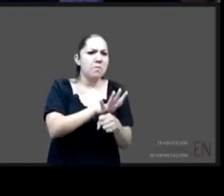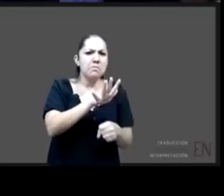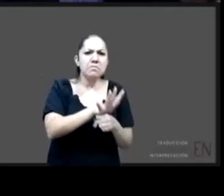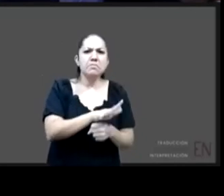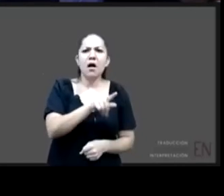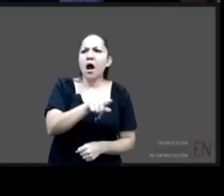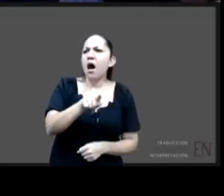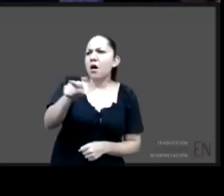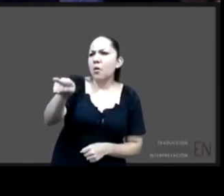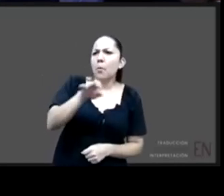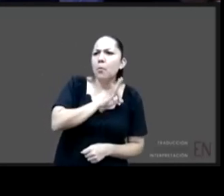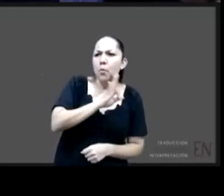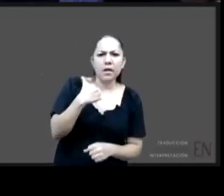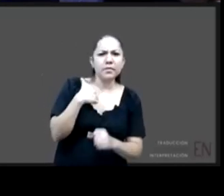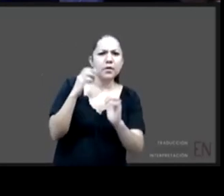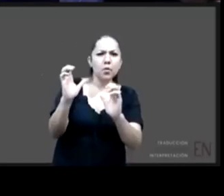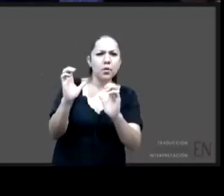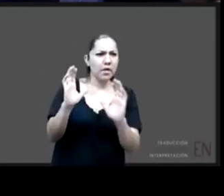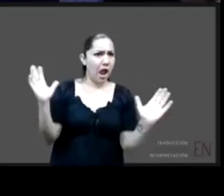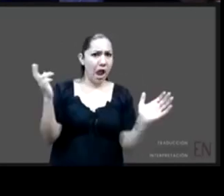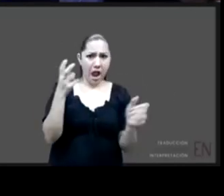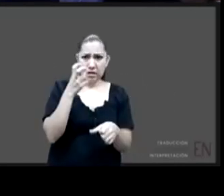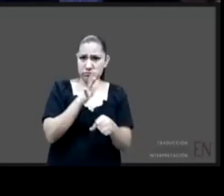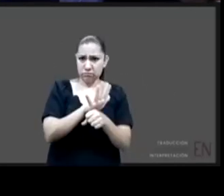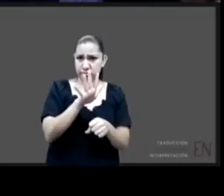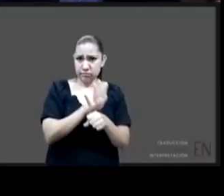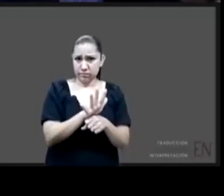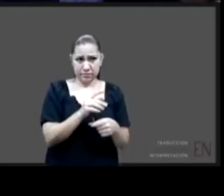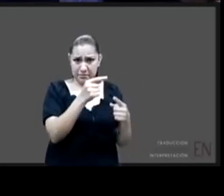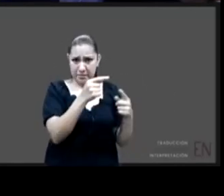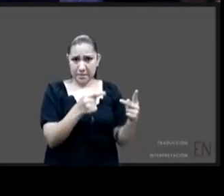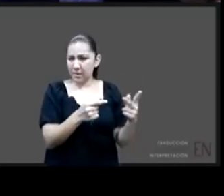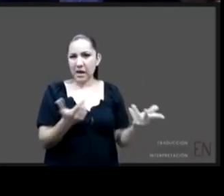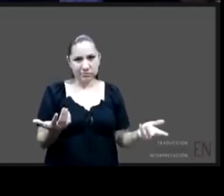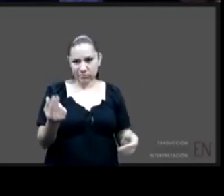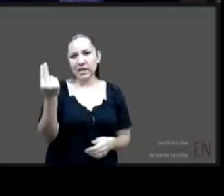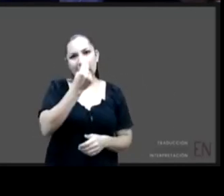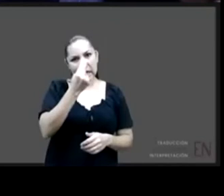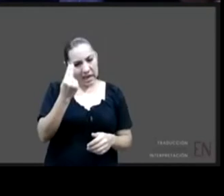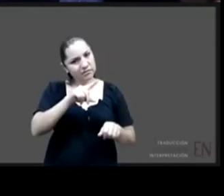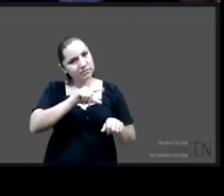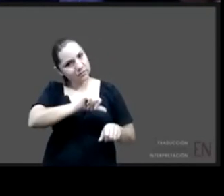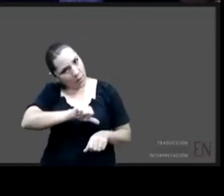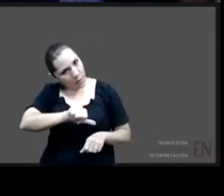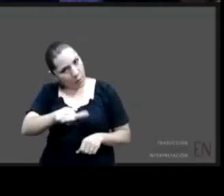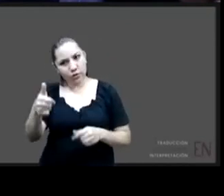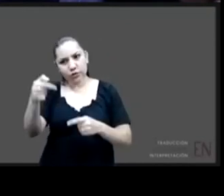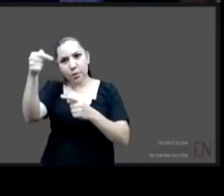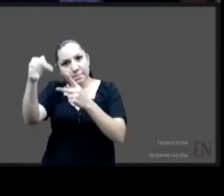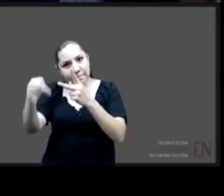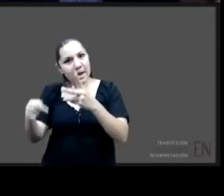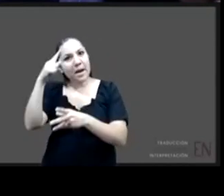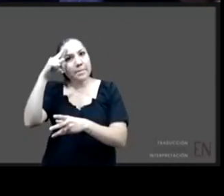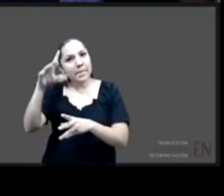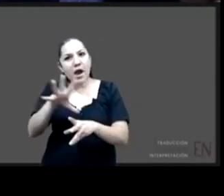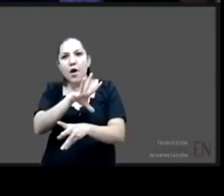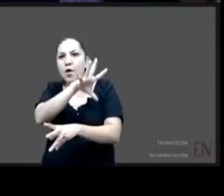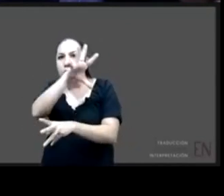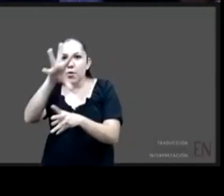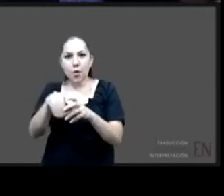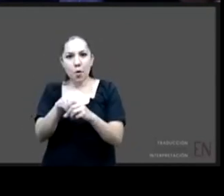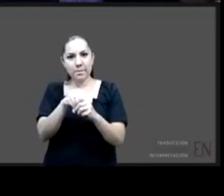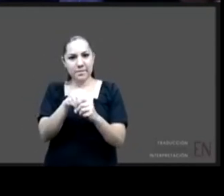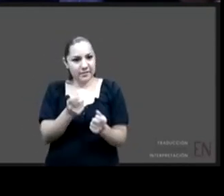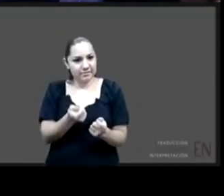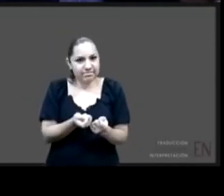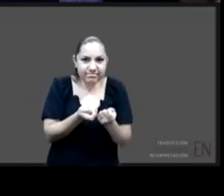recursos ¿para qué? para satisfacer aquello que Paula mencionaba dice en el preámbulo de la